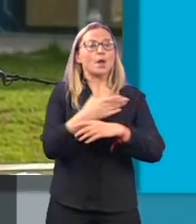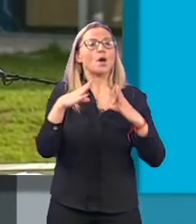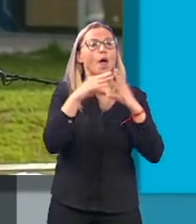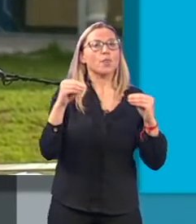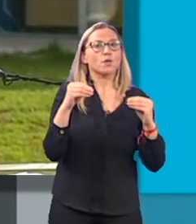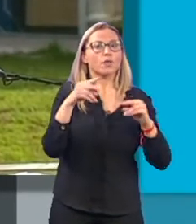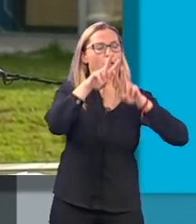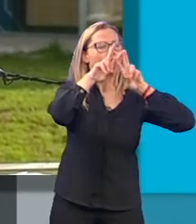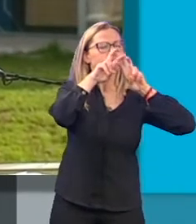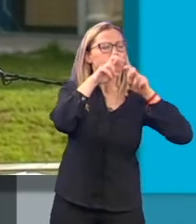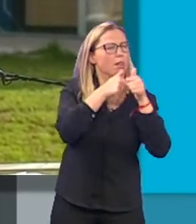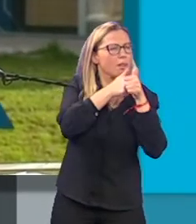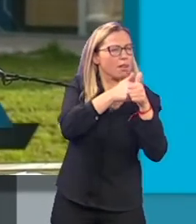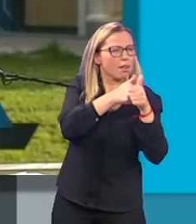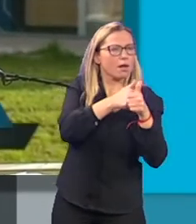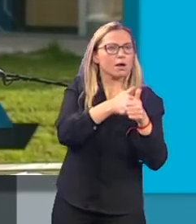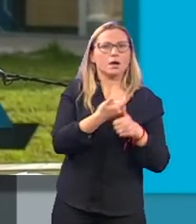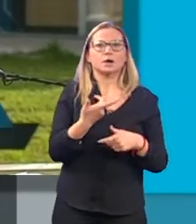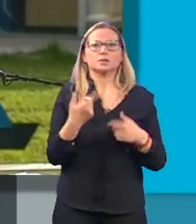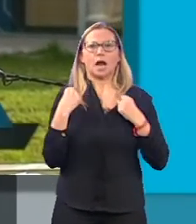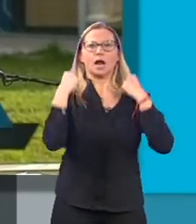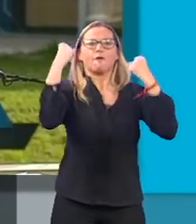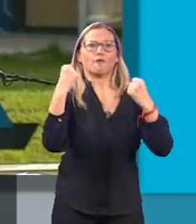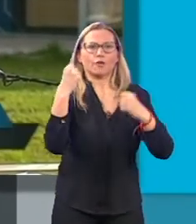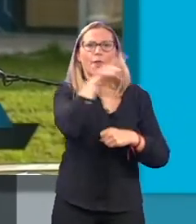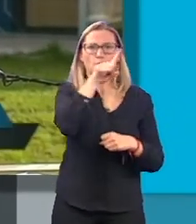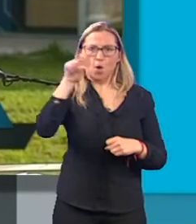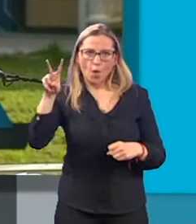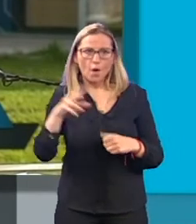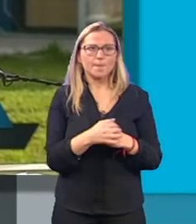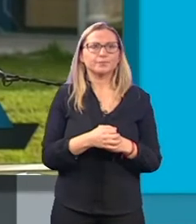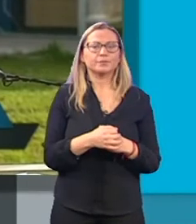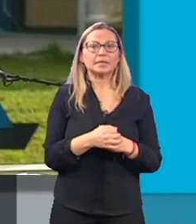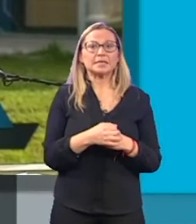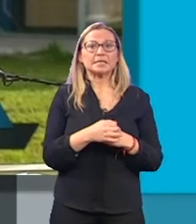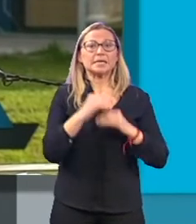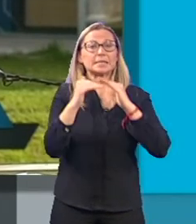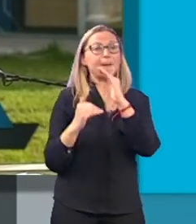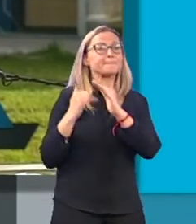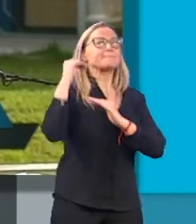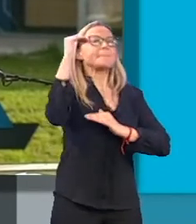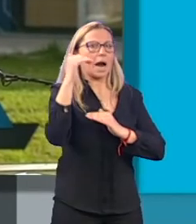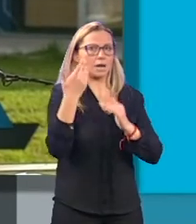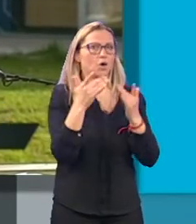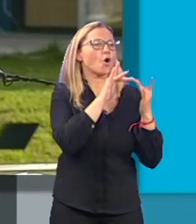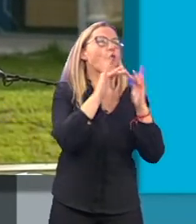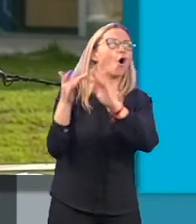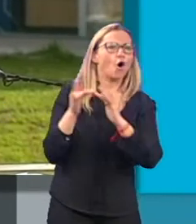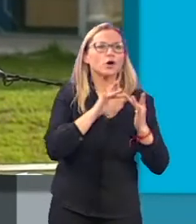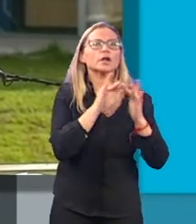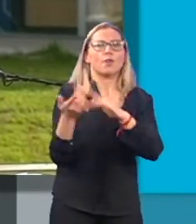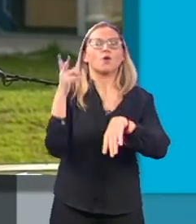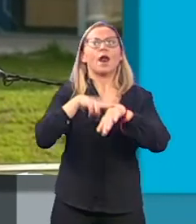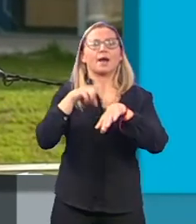vigilancia estrecha, se han reforzado las salas de atención del 112, se ha intensificado la habitual coordinación con la subdelegación del gobierno